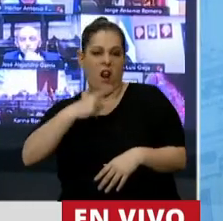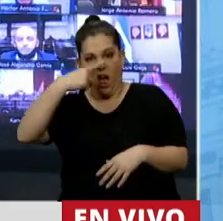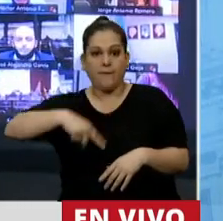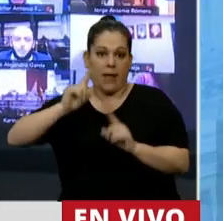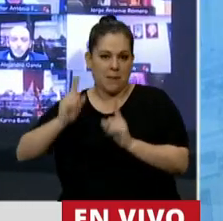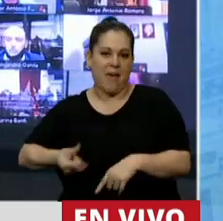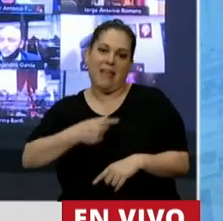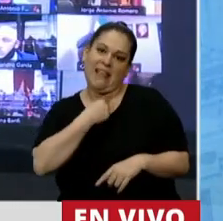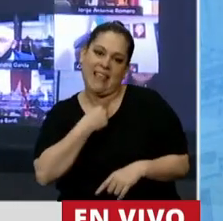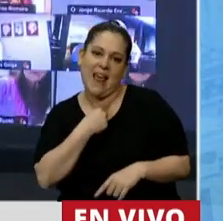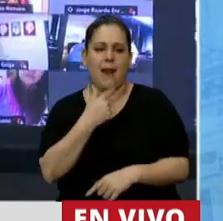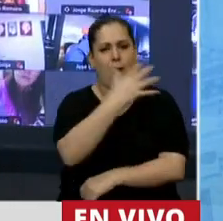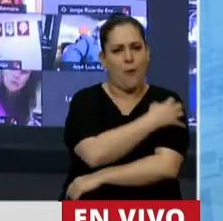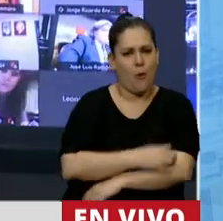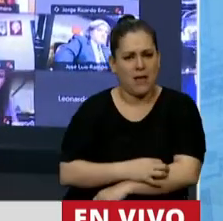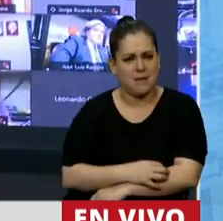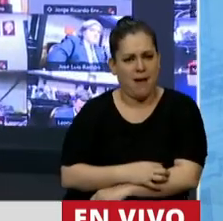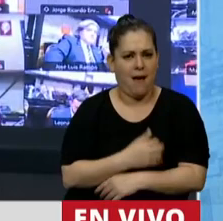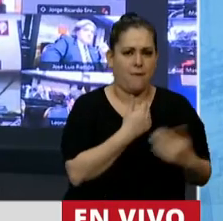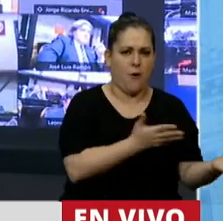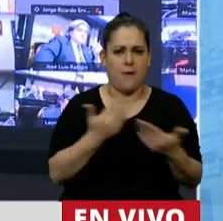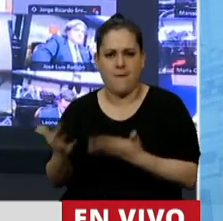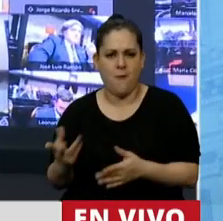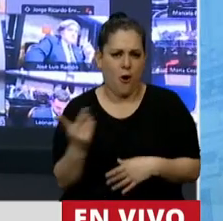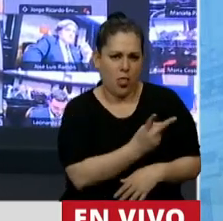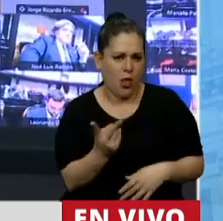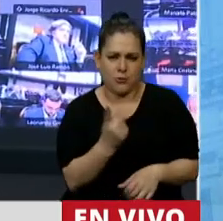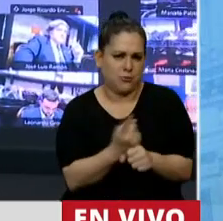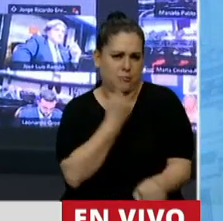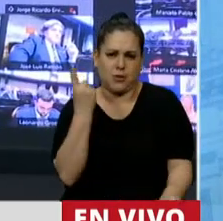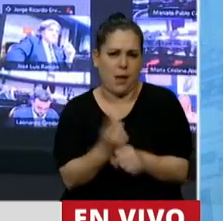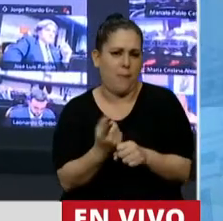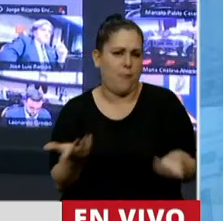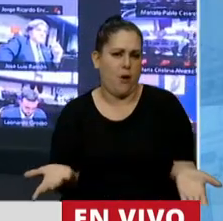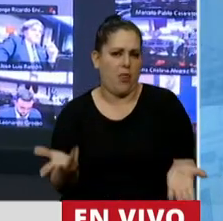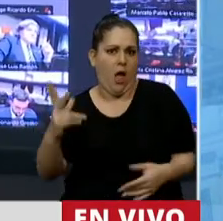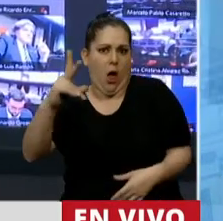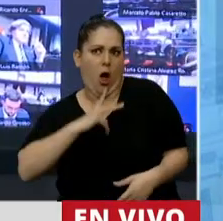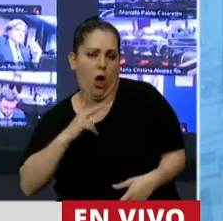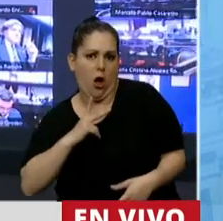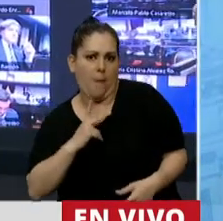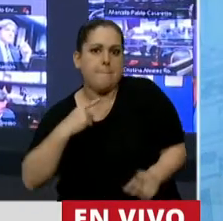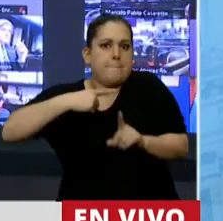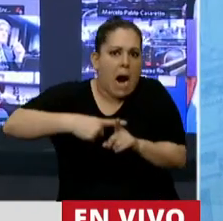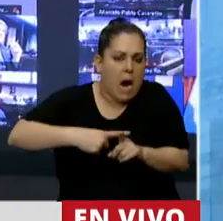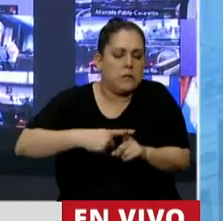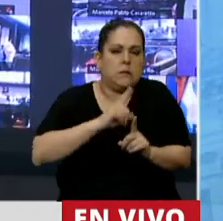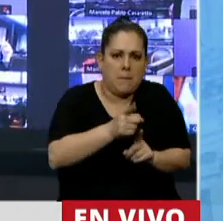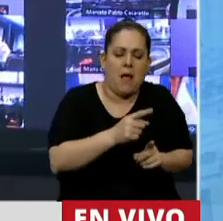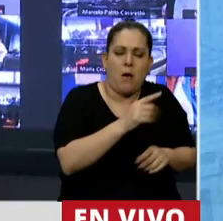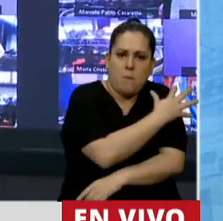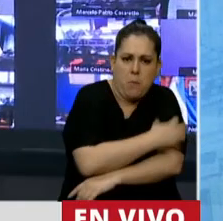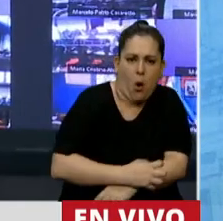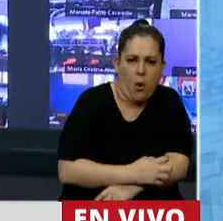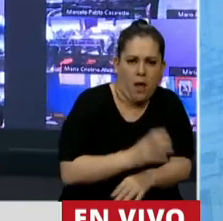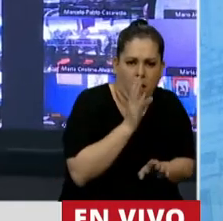también quieren ser portavoces de la pobreza. Pues no se puede. No se puede ser portavoz de los sectores más ricos de la Argentina y además ser portavoz de